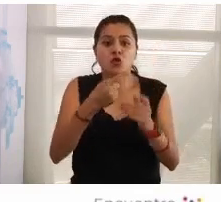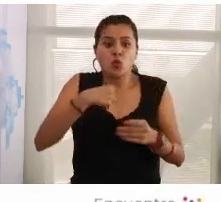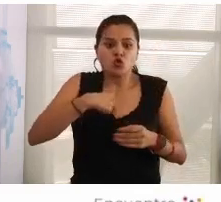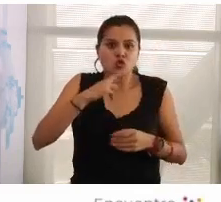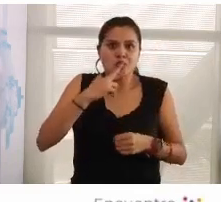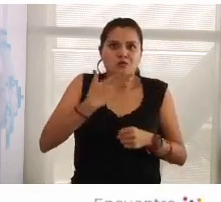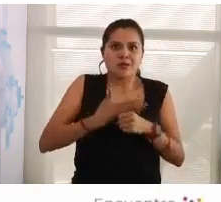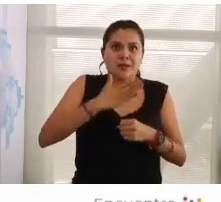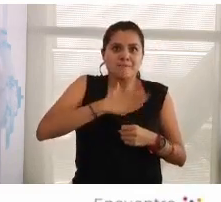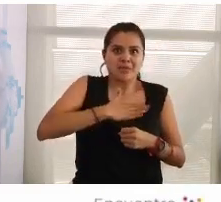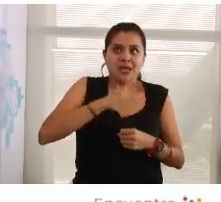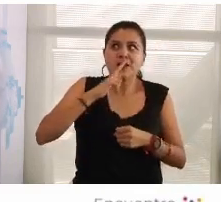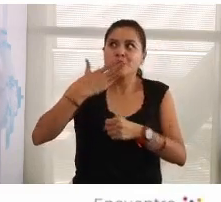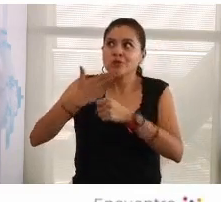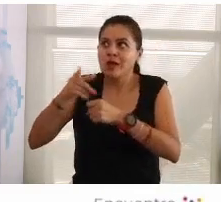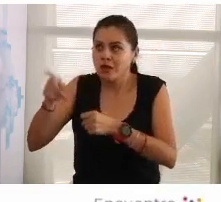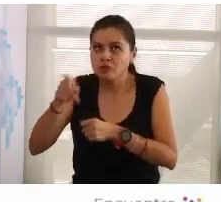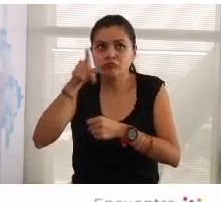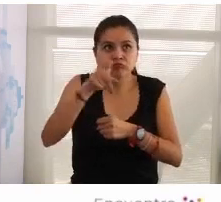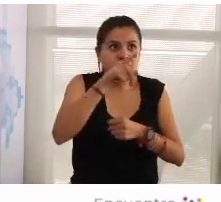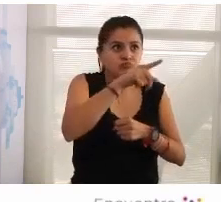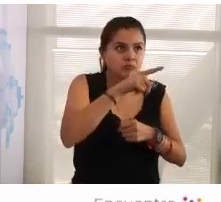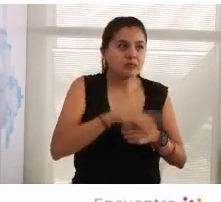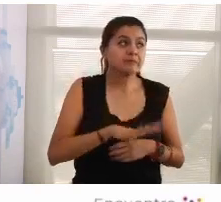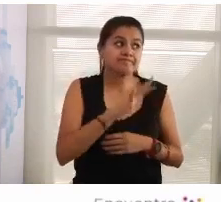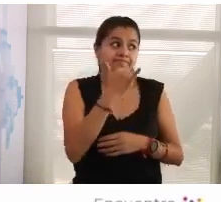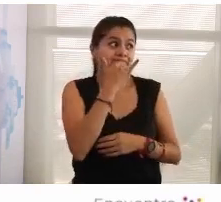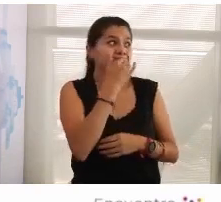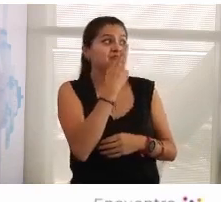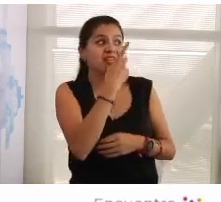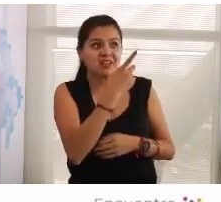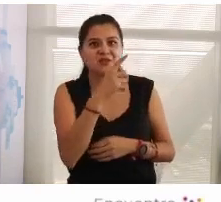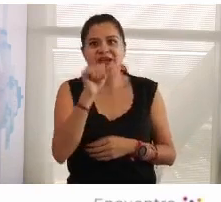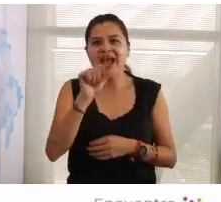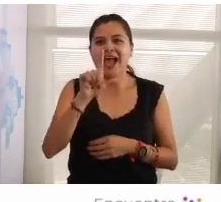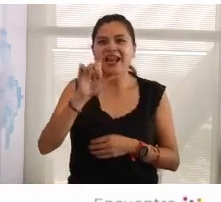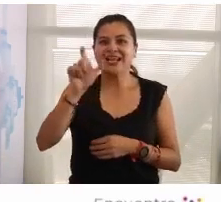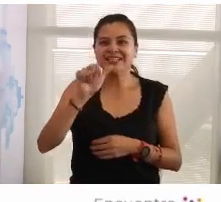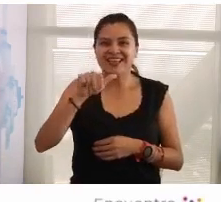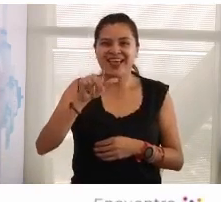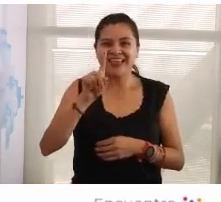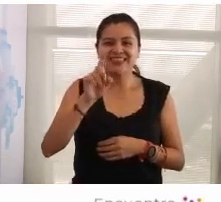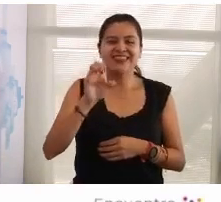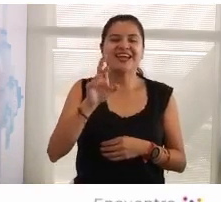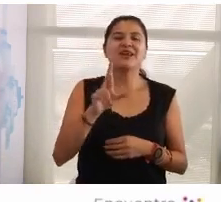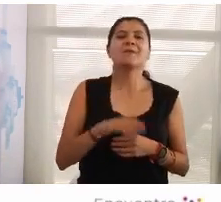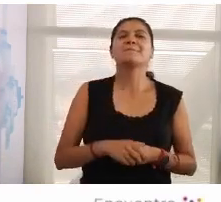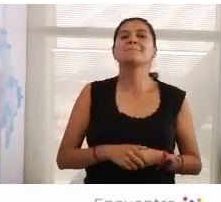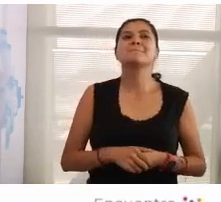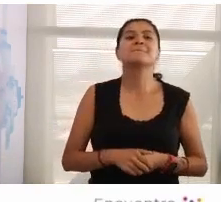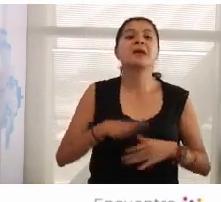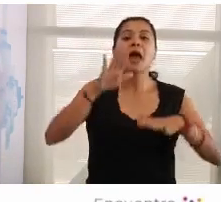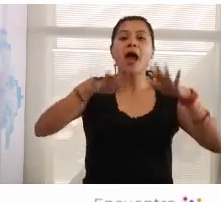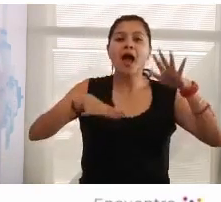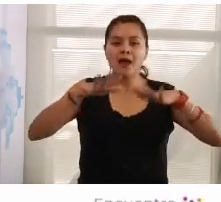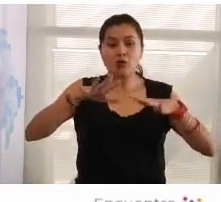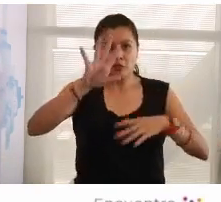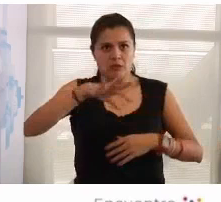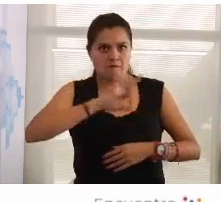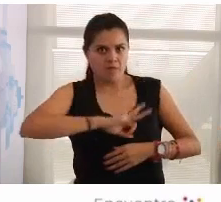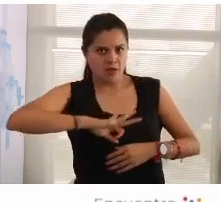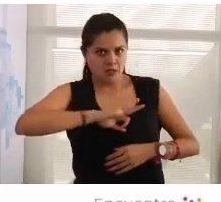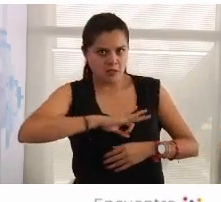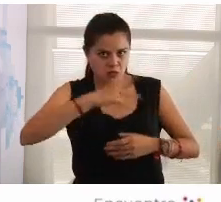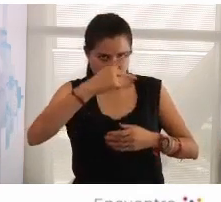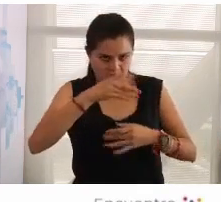porque es y disculpa Alexandra creo que puedes ser hija mía pero a veces ve y te felicito por el trabajo